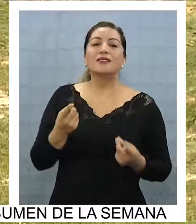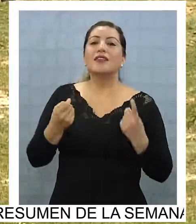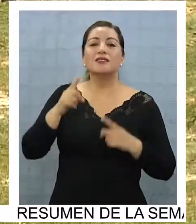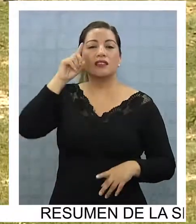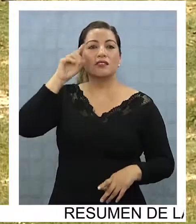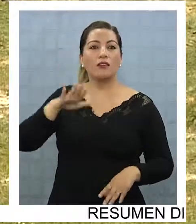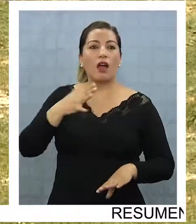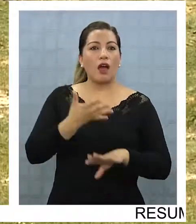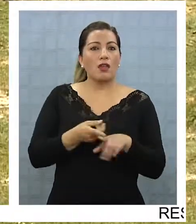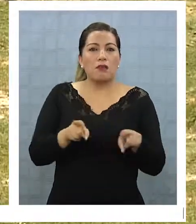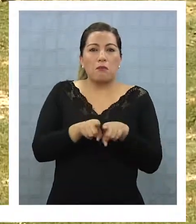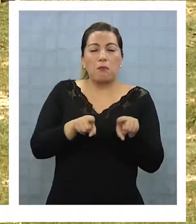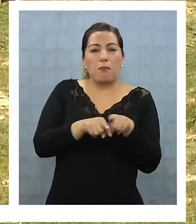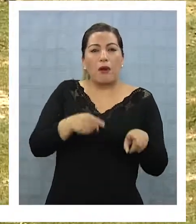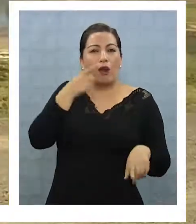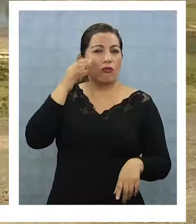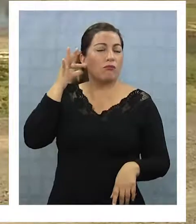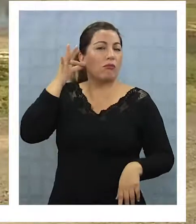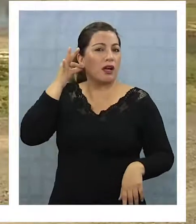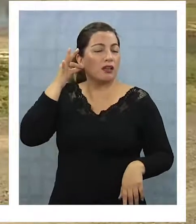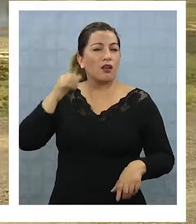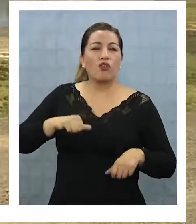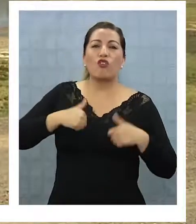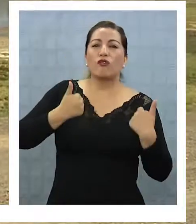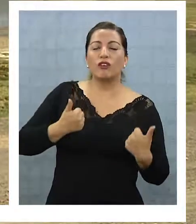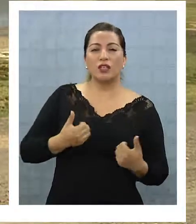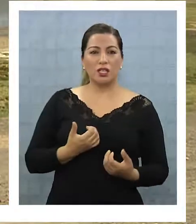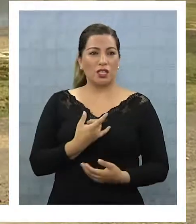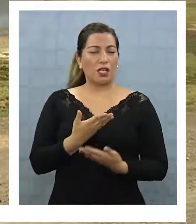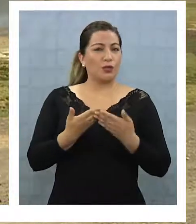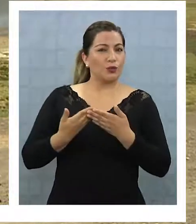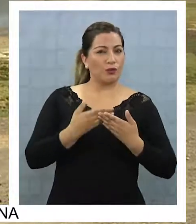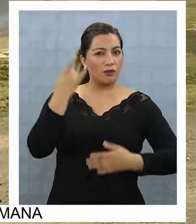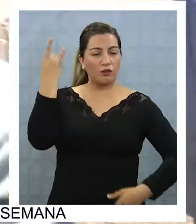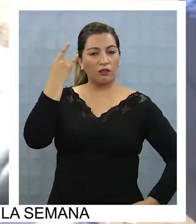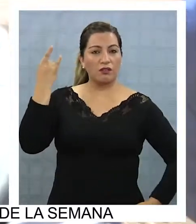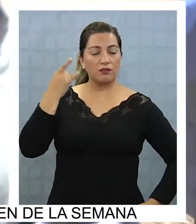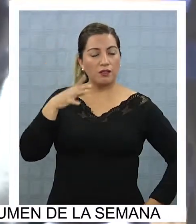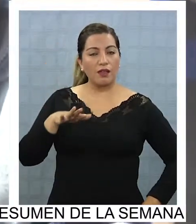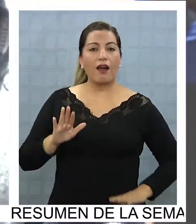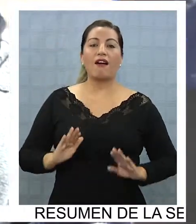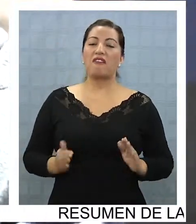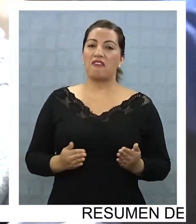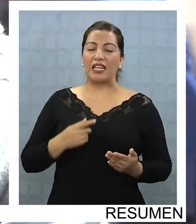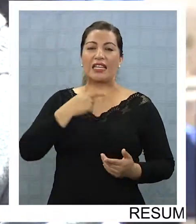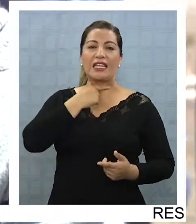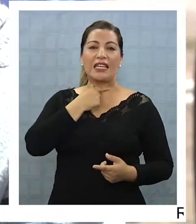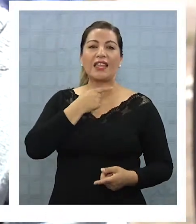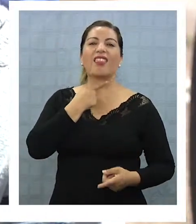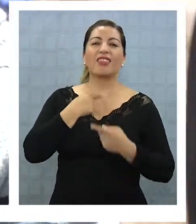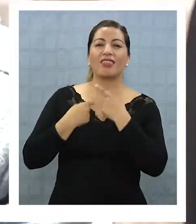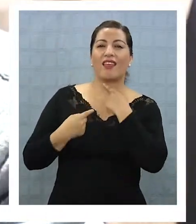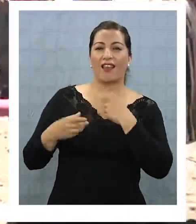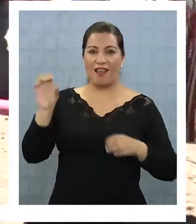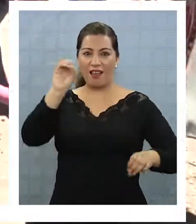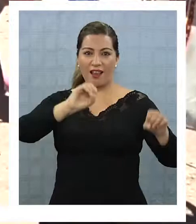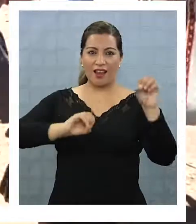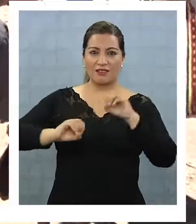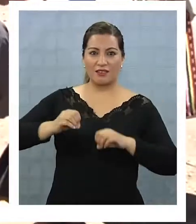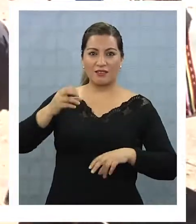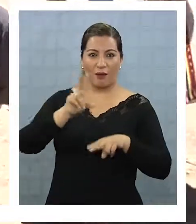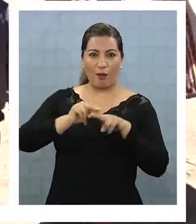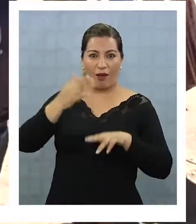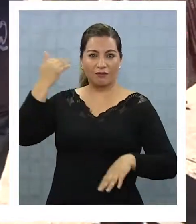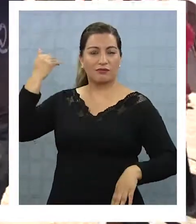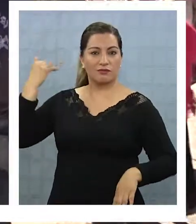necesitan saberlo. Hay muchos hermanos jóvenes, muchos estudiantes universitarios que de alguna forma se pueden interesar con esta ciencia